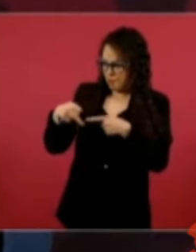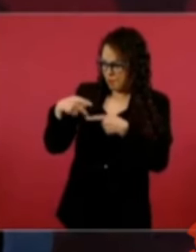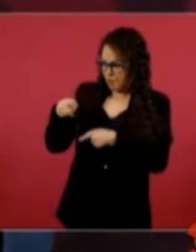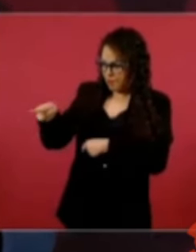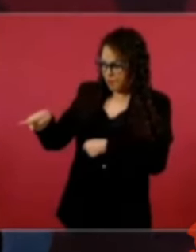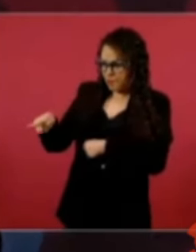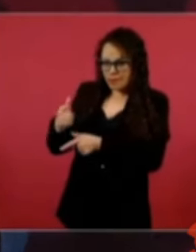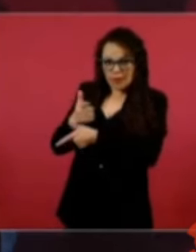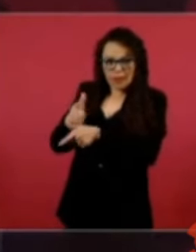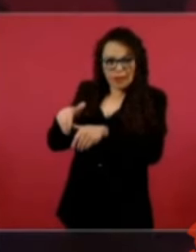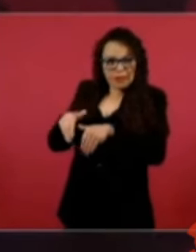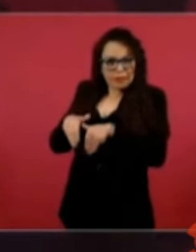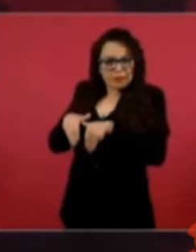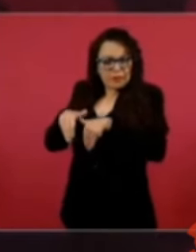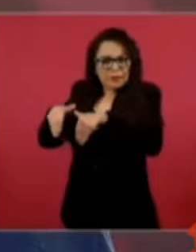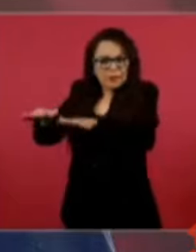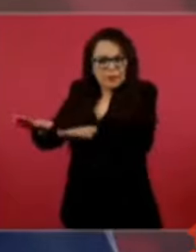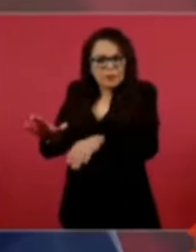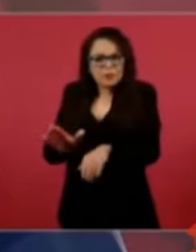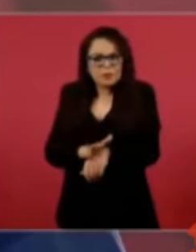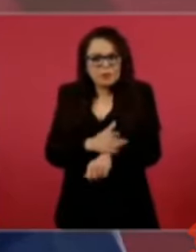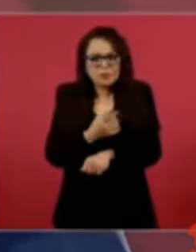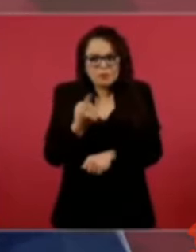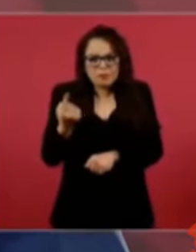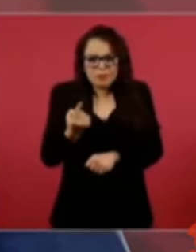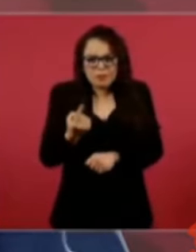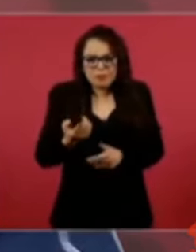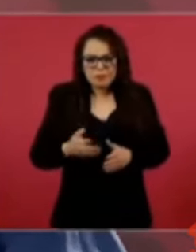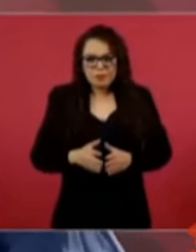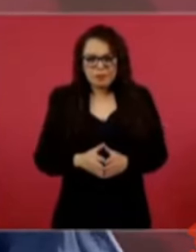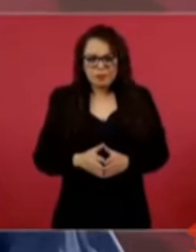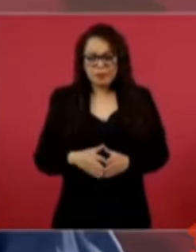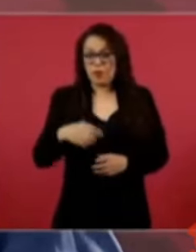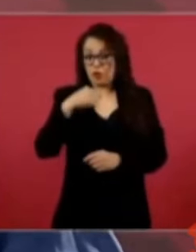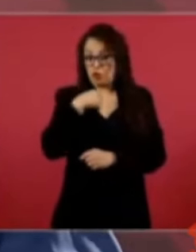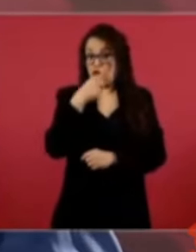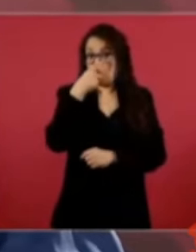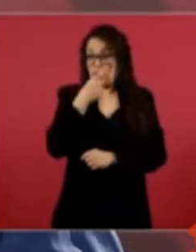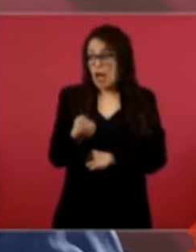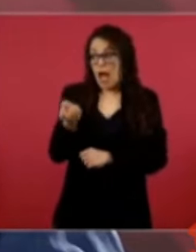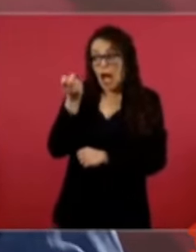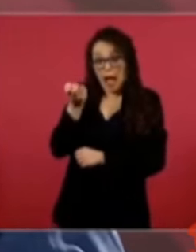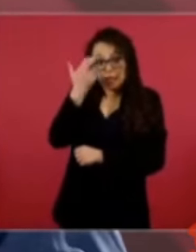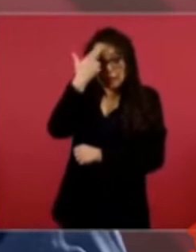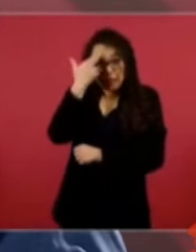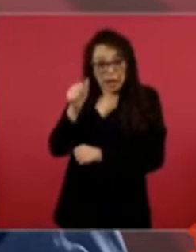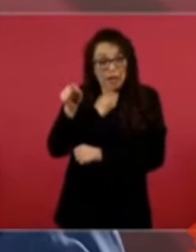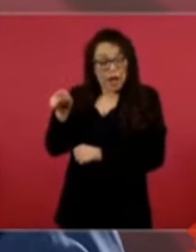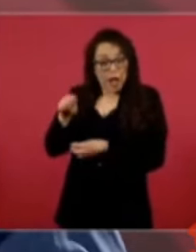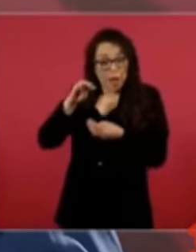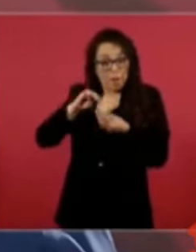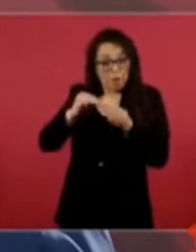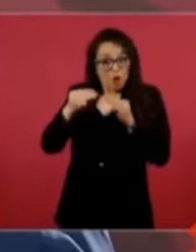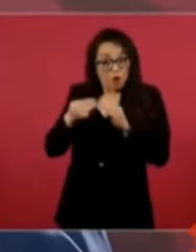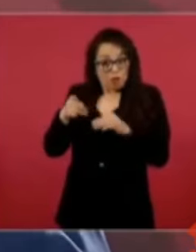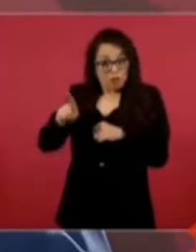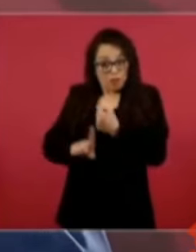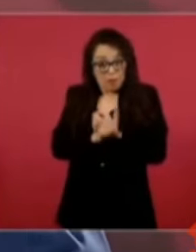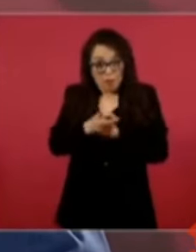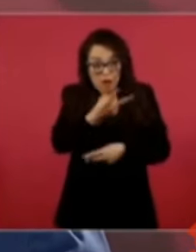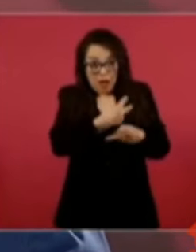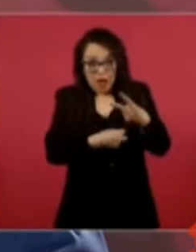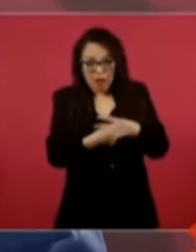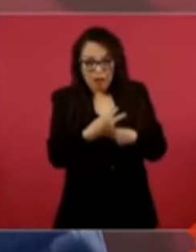No estoy diciendo que ese sea el motivo, pero lo están manejando como hipótesis, como hipótesis.